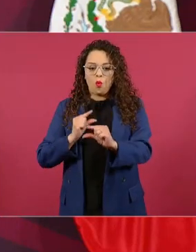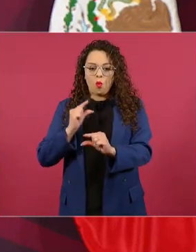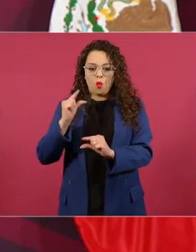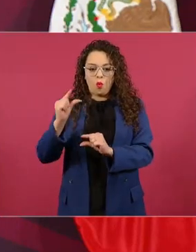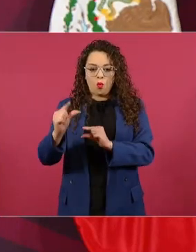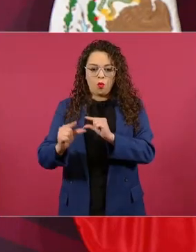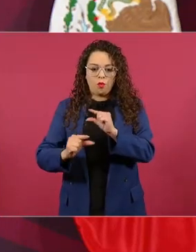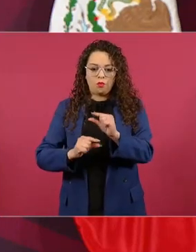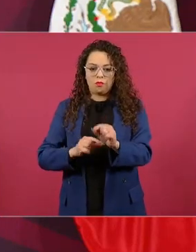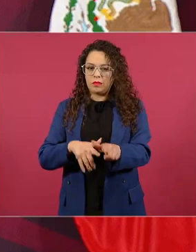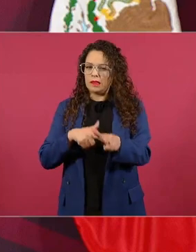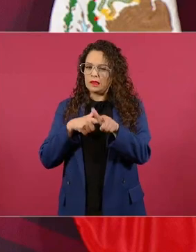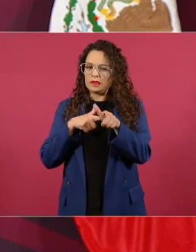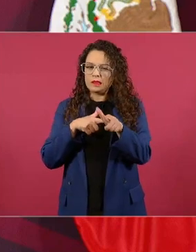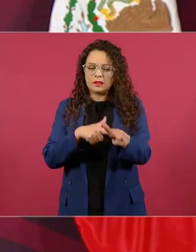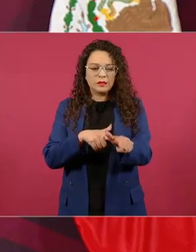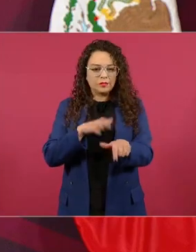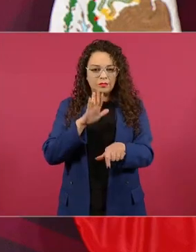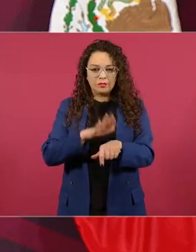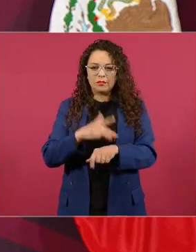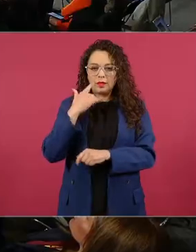esperemos que salgan bien las cosas